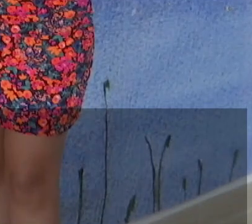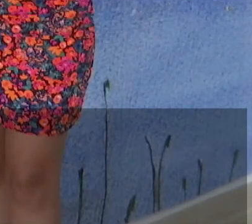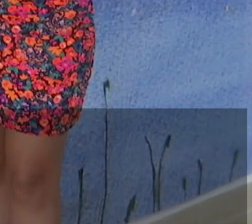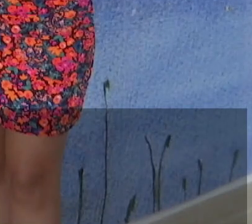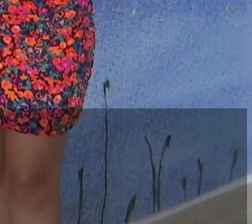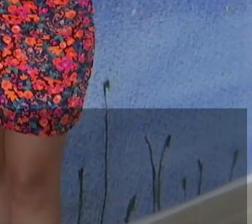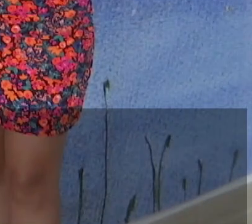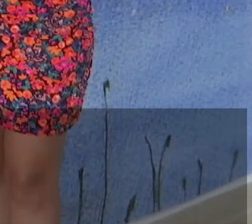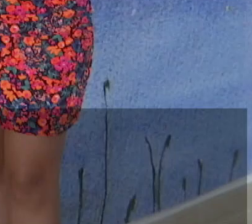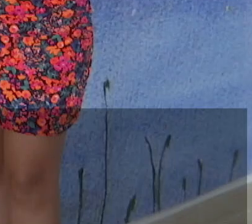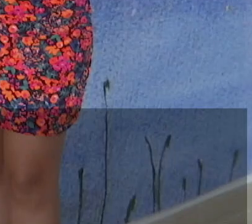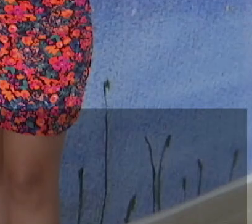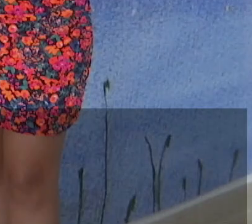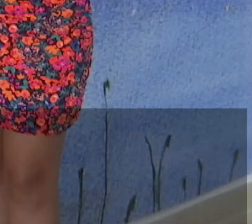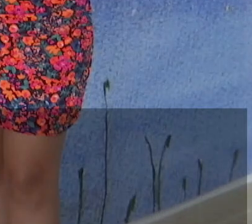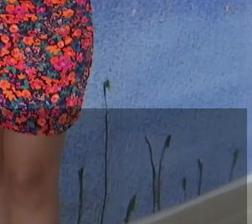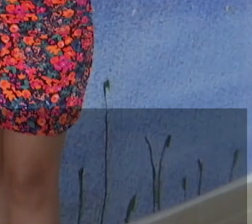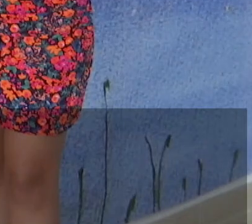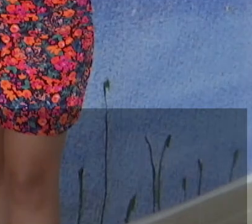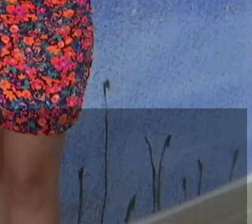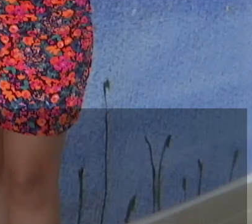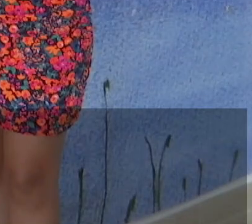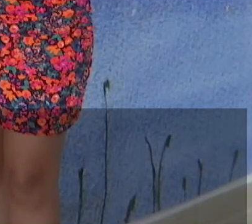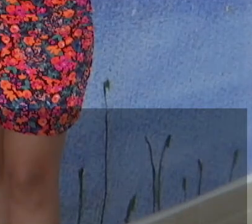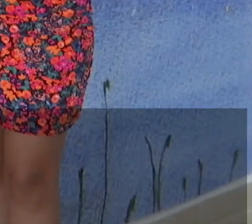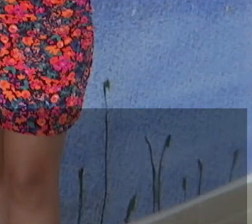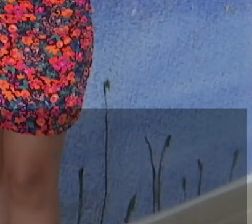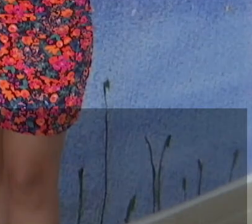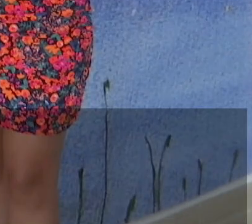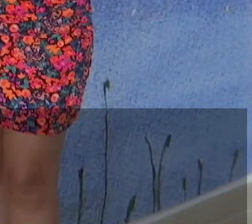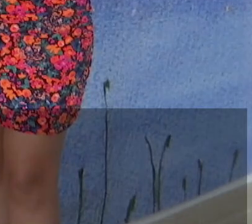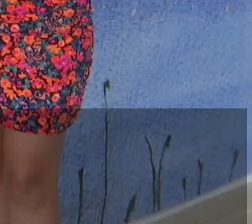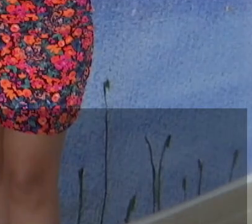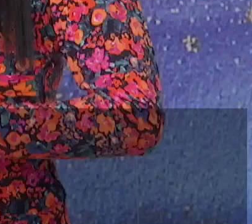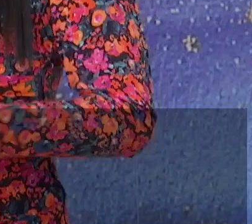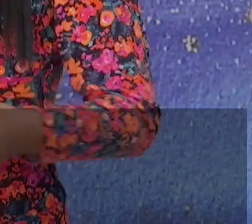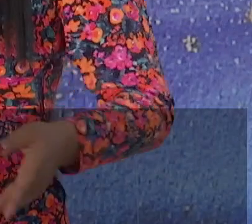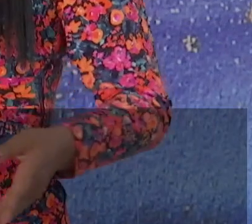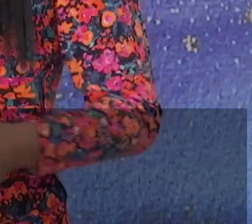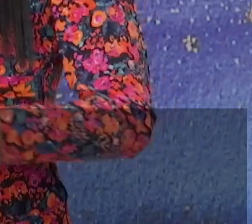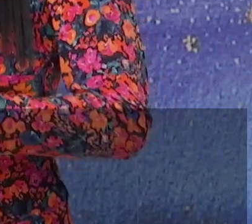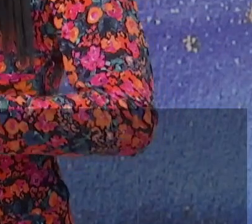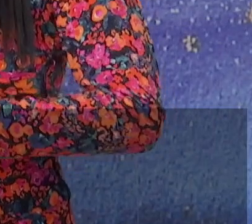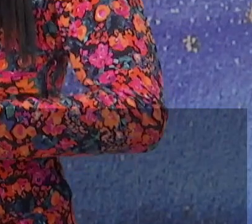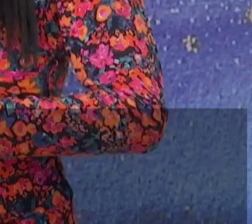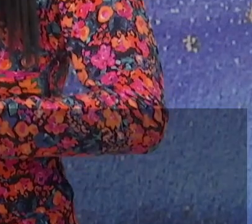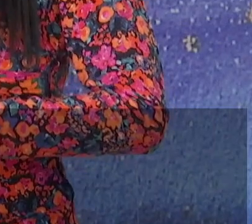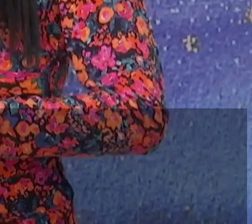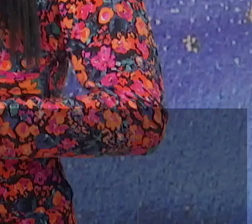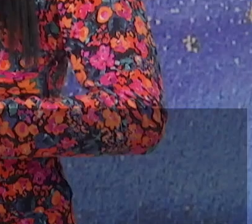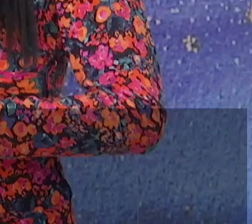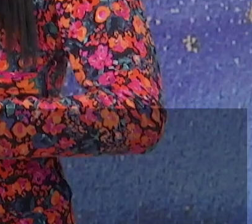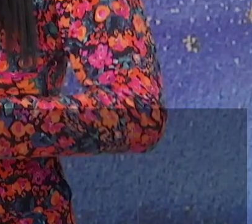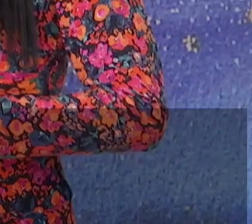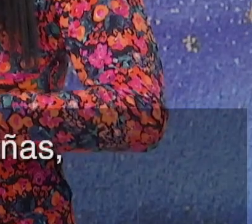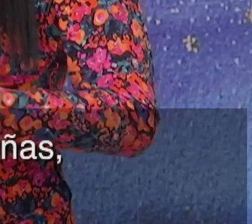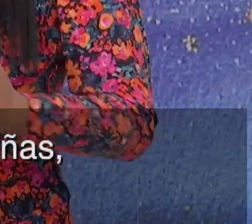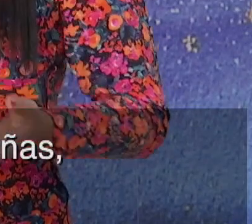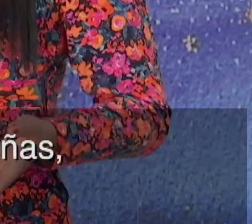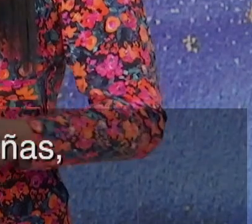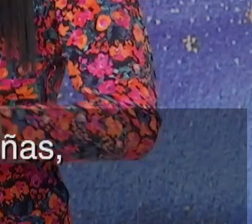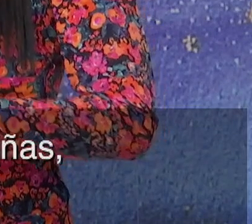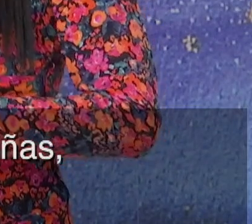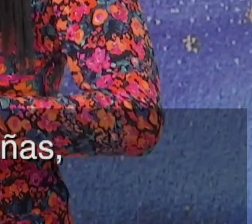paciencia y no poder controlar los impulsos termina generando violencia falta de comprensión hacia la infancia